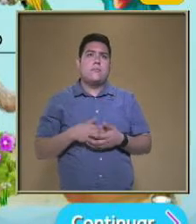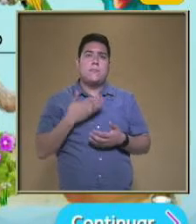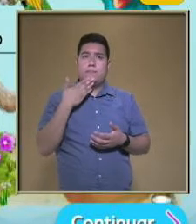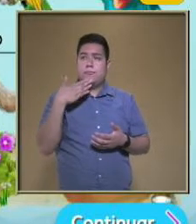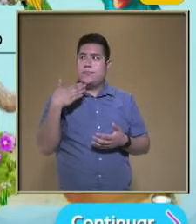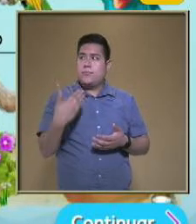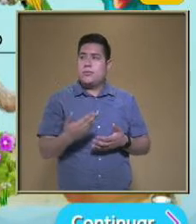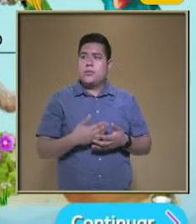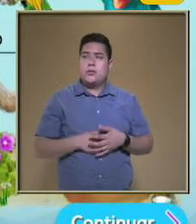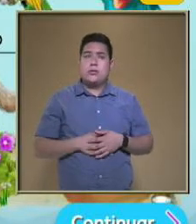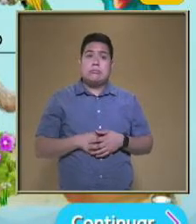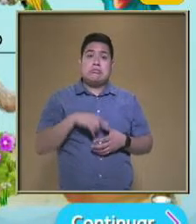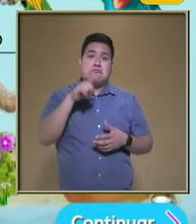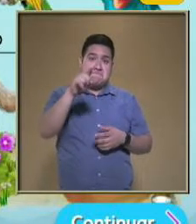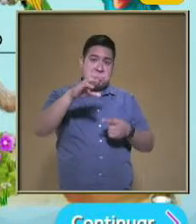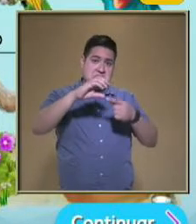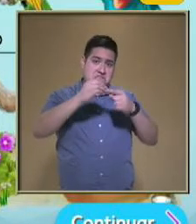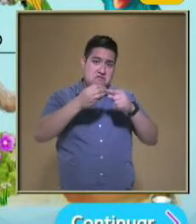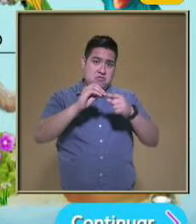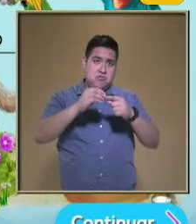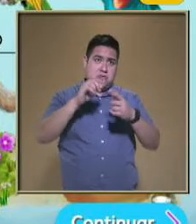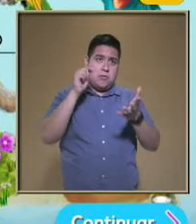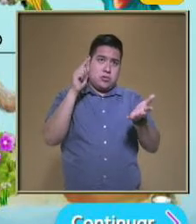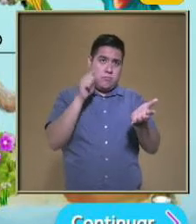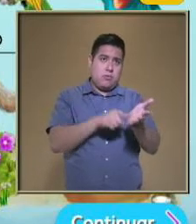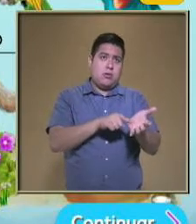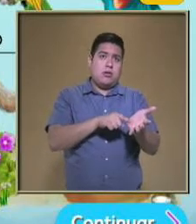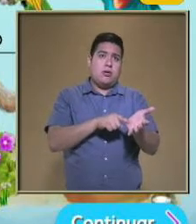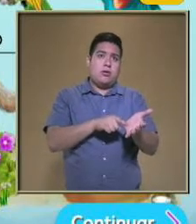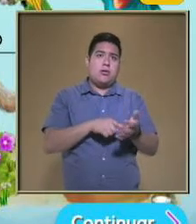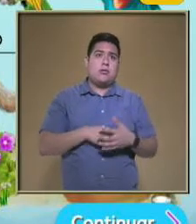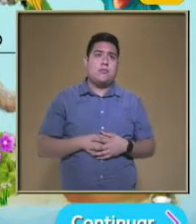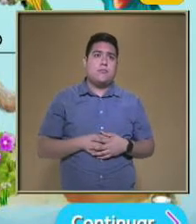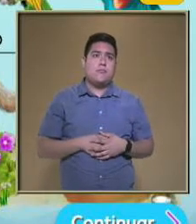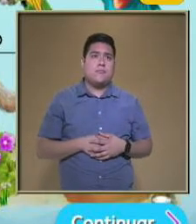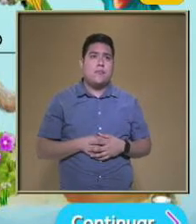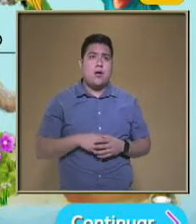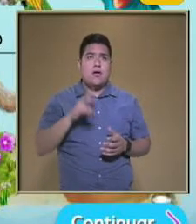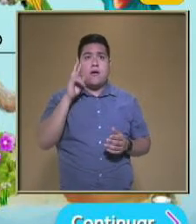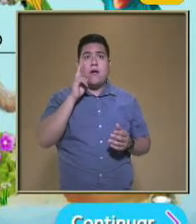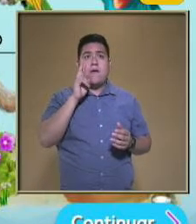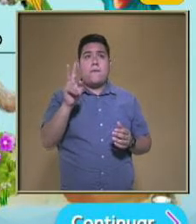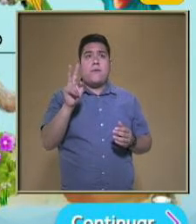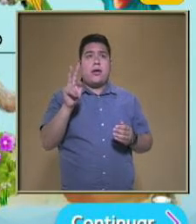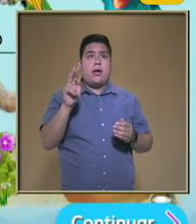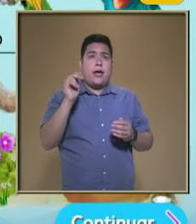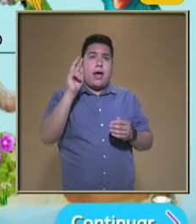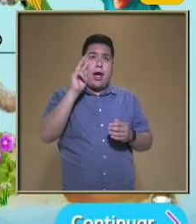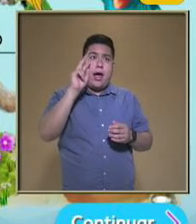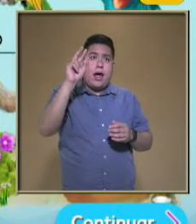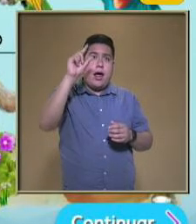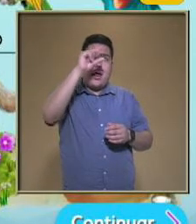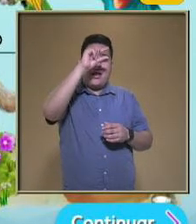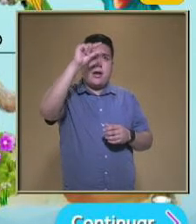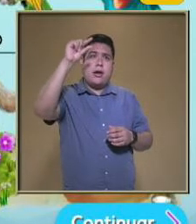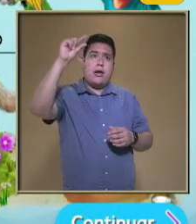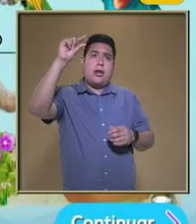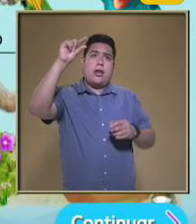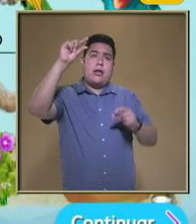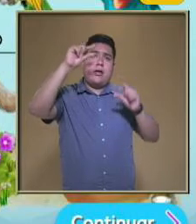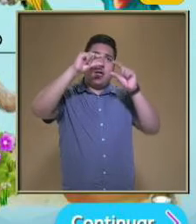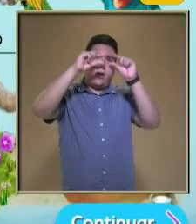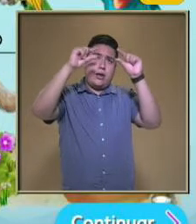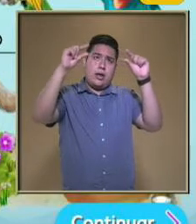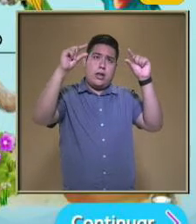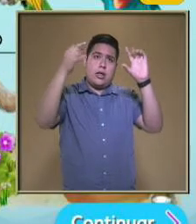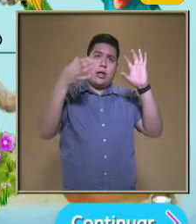Si dijiste frijol Vamos a darle clic ahí Y observen En la parte superior ¿Cómo se va a ir formando Una